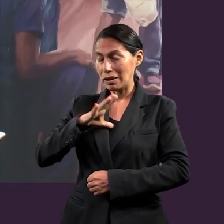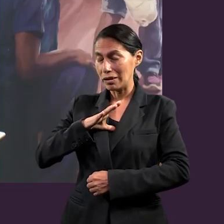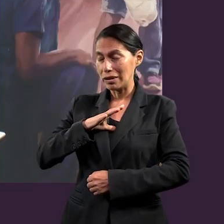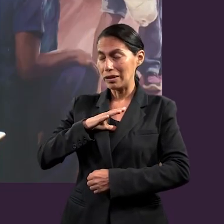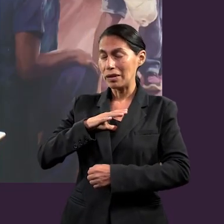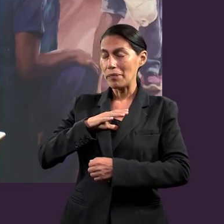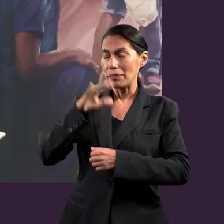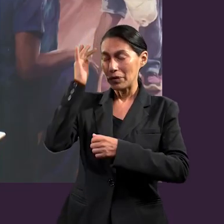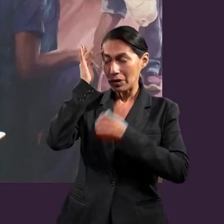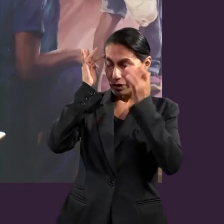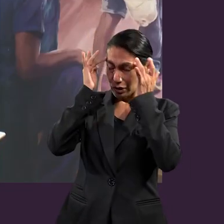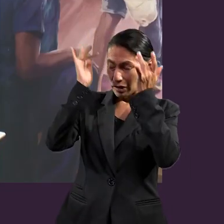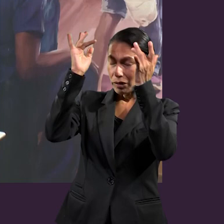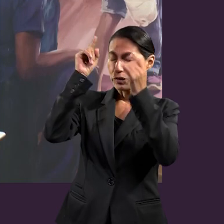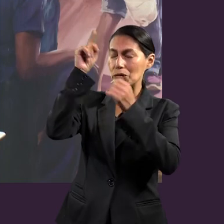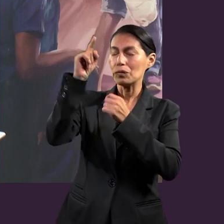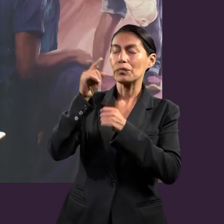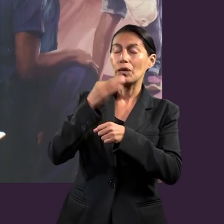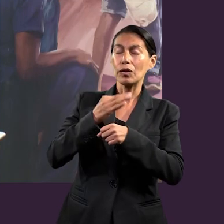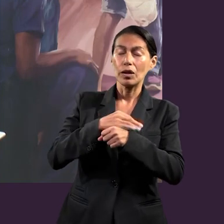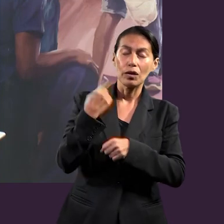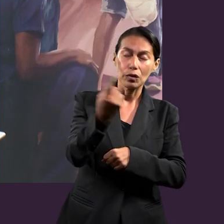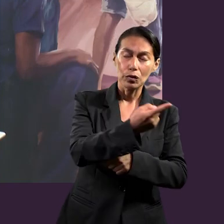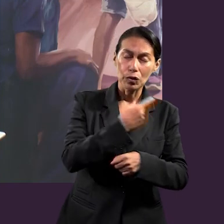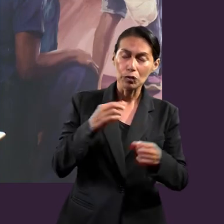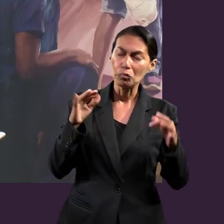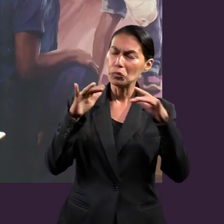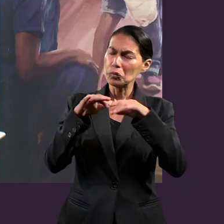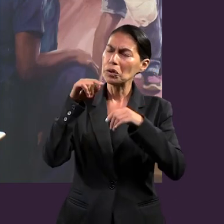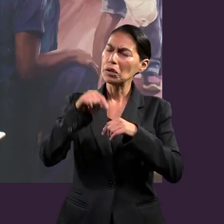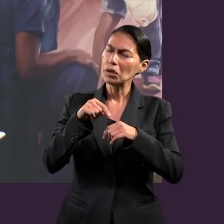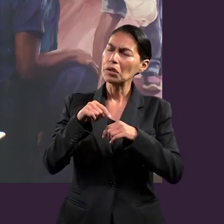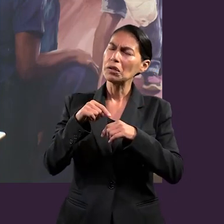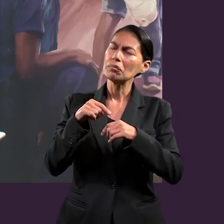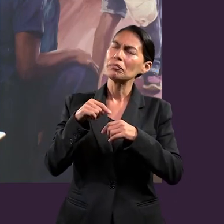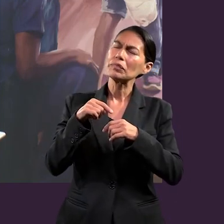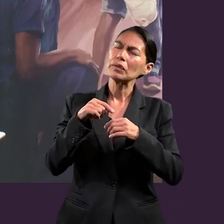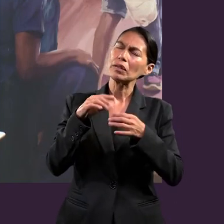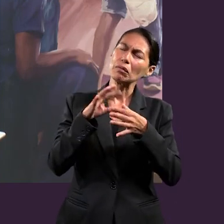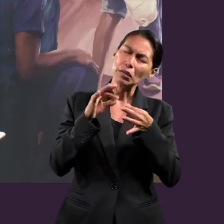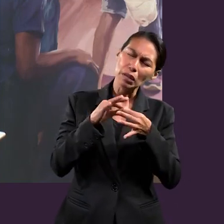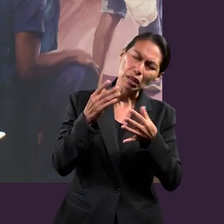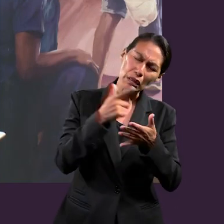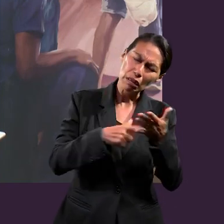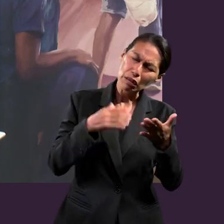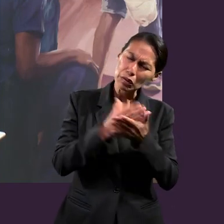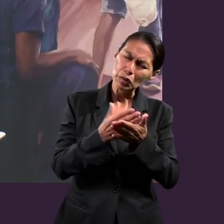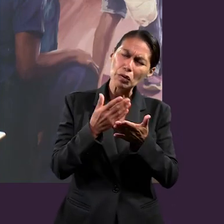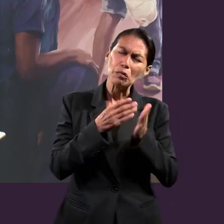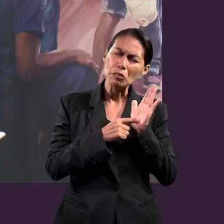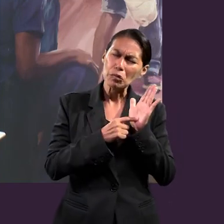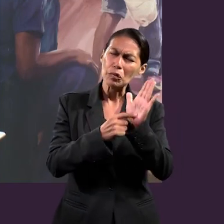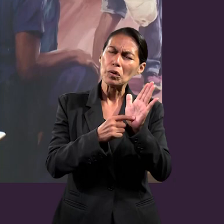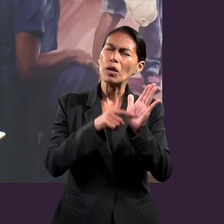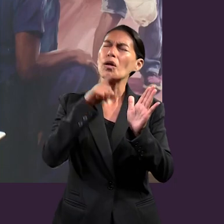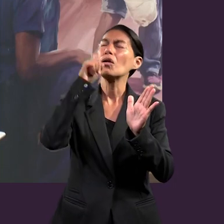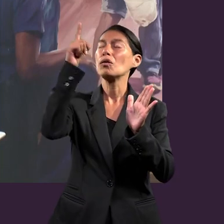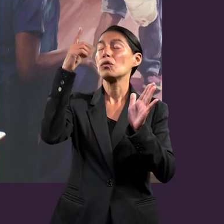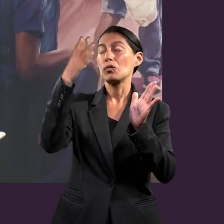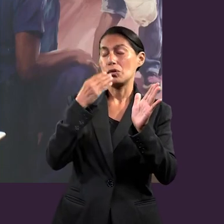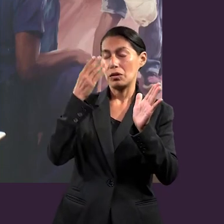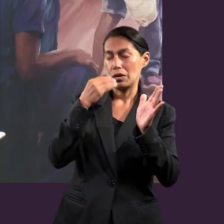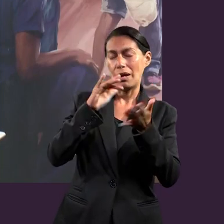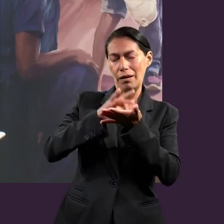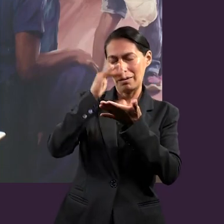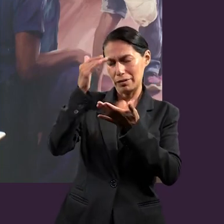nombre. Gracias, Señor, por darnos la oportunidad de estar aquí y poder extenderle a todos los demás la palabra de la